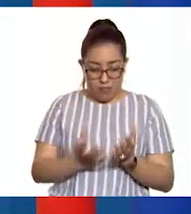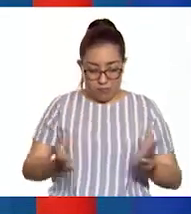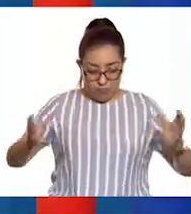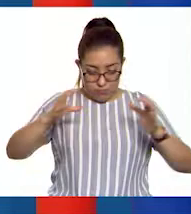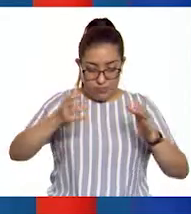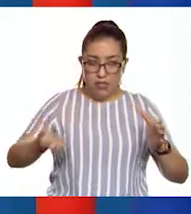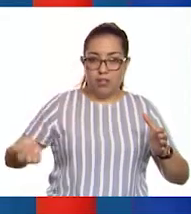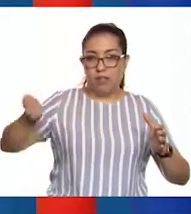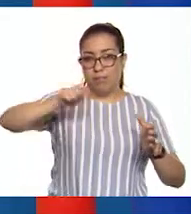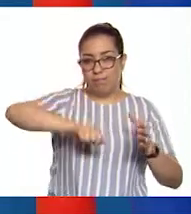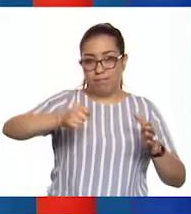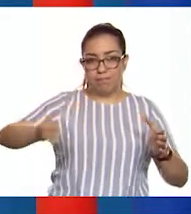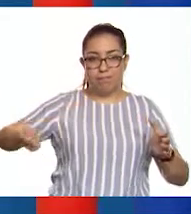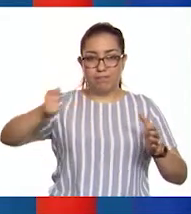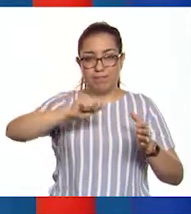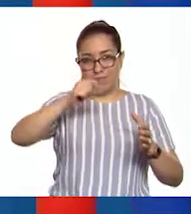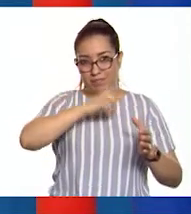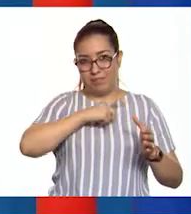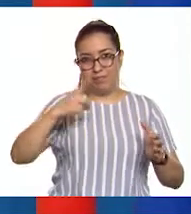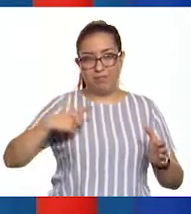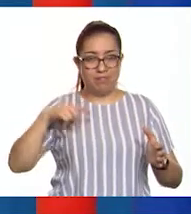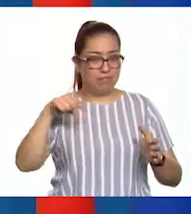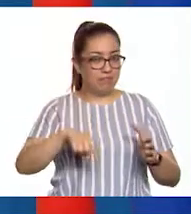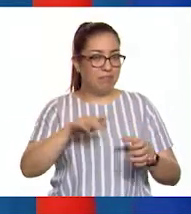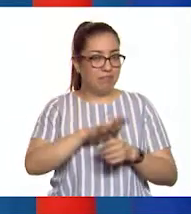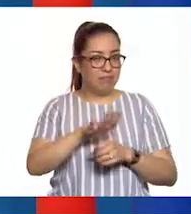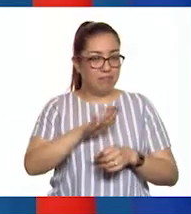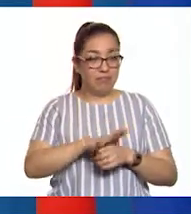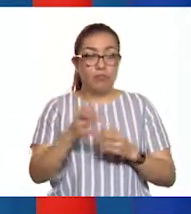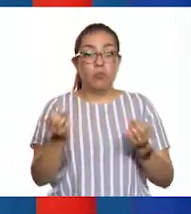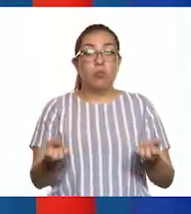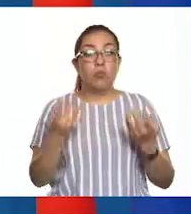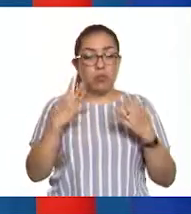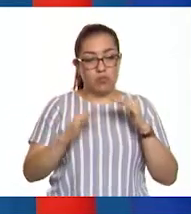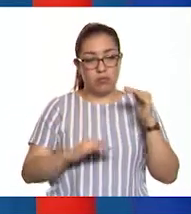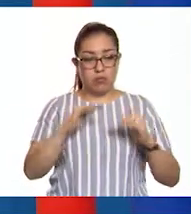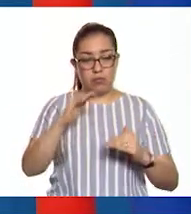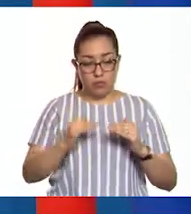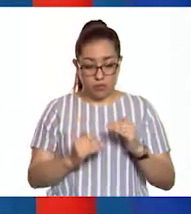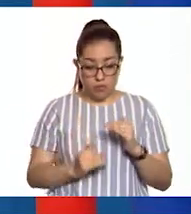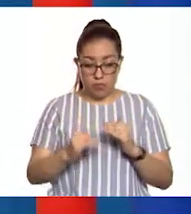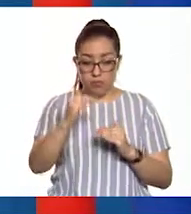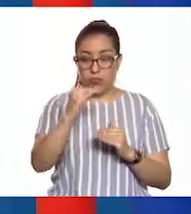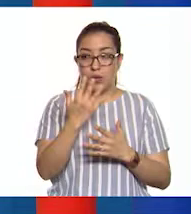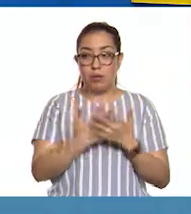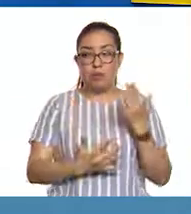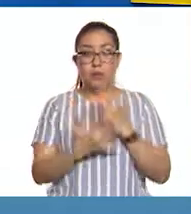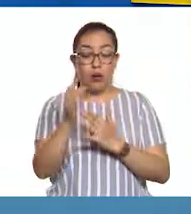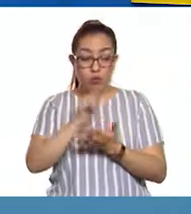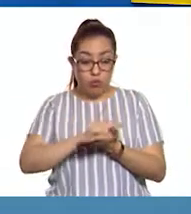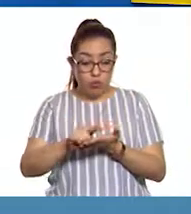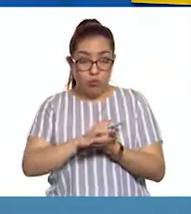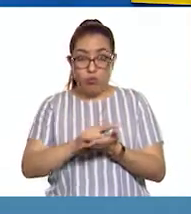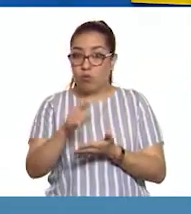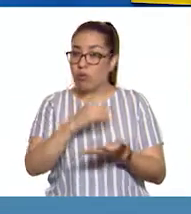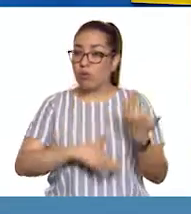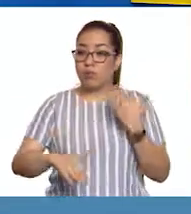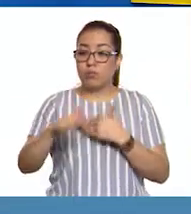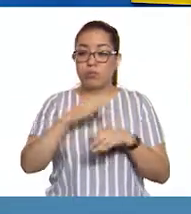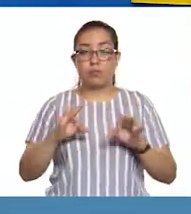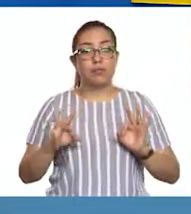micelio que indica la información del empaque, con las manos lavadas y desinfectadas con alcohol. Tienes razón.